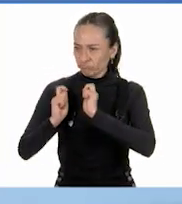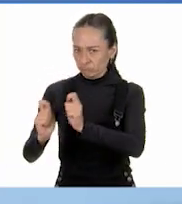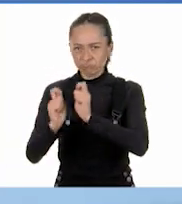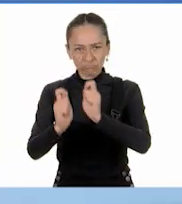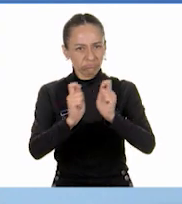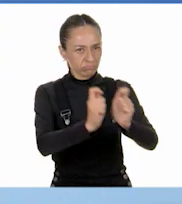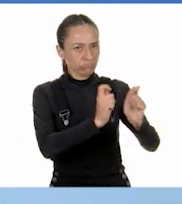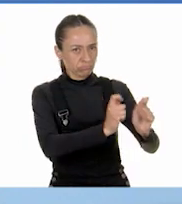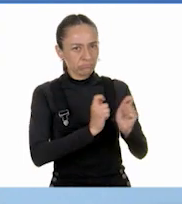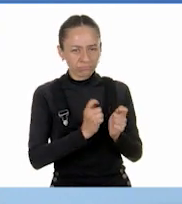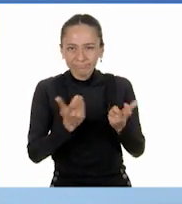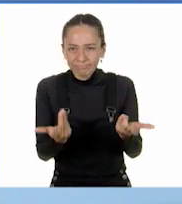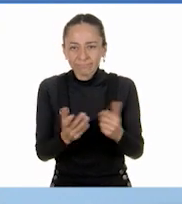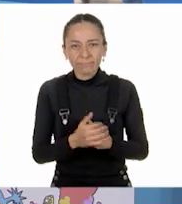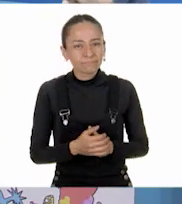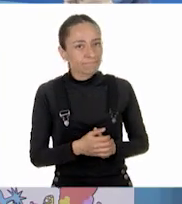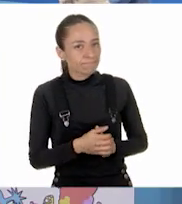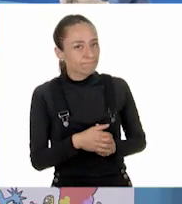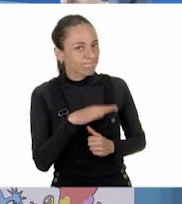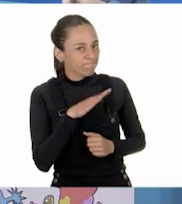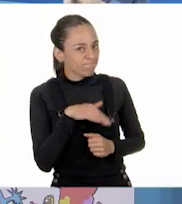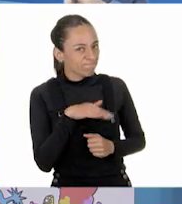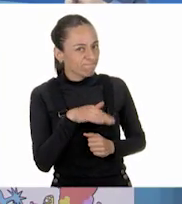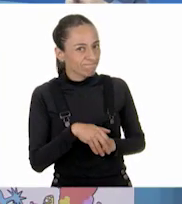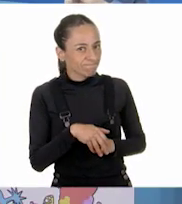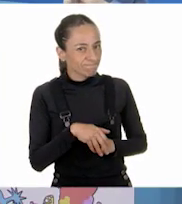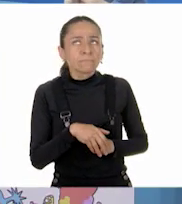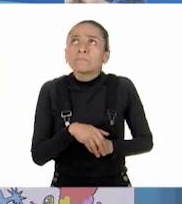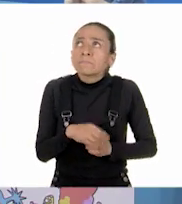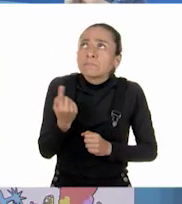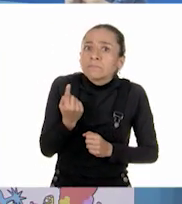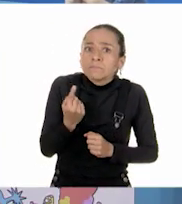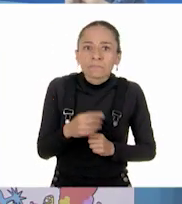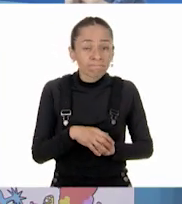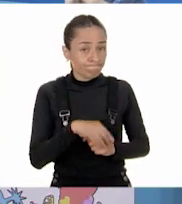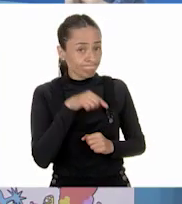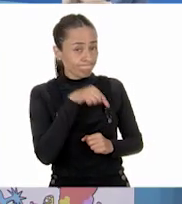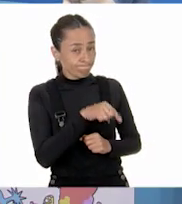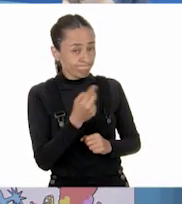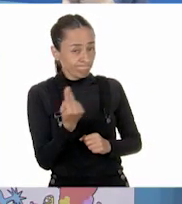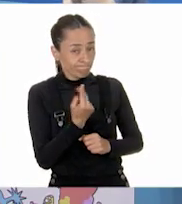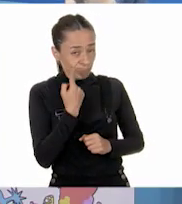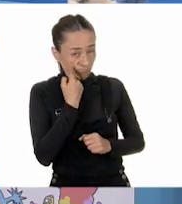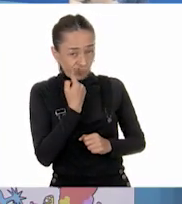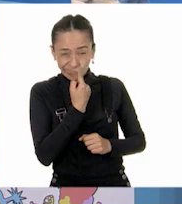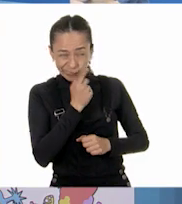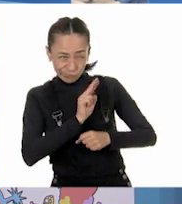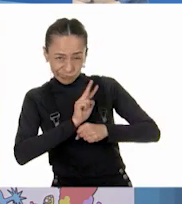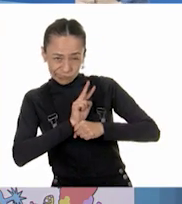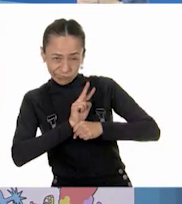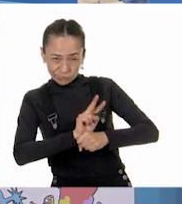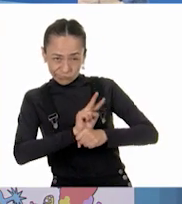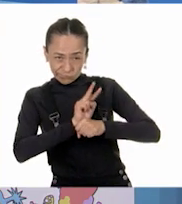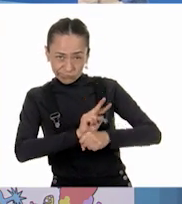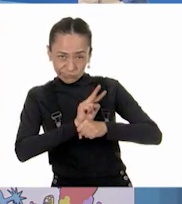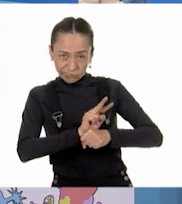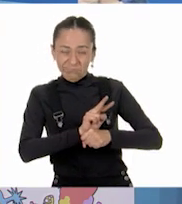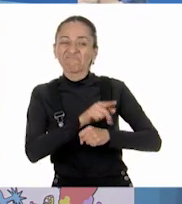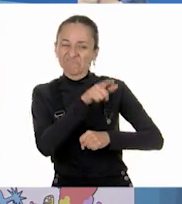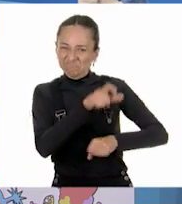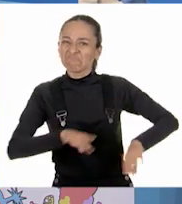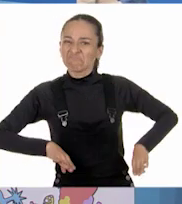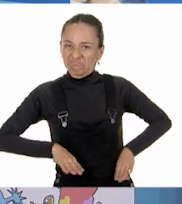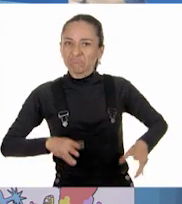Raúl, ¿qué crees? Que te toca ser el ojo vigilante. Y tu labor será estar muy